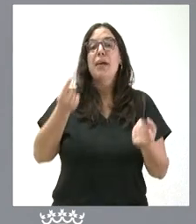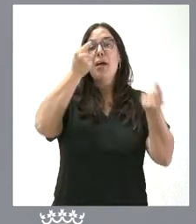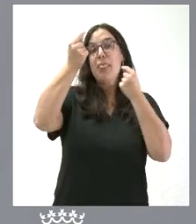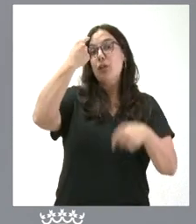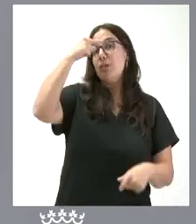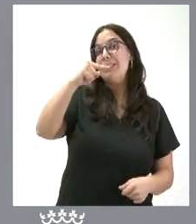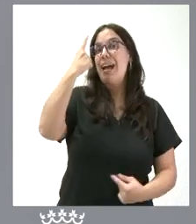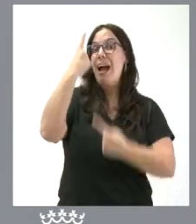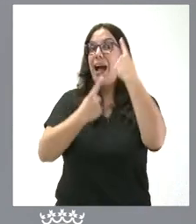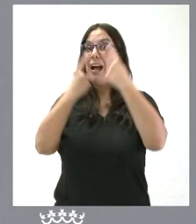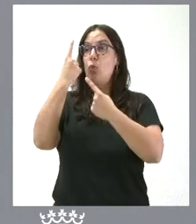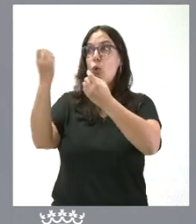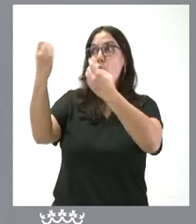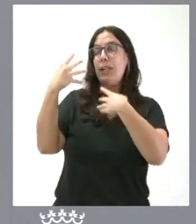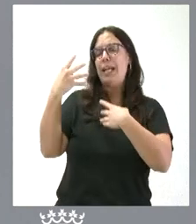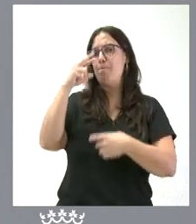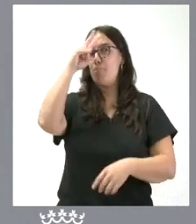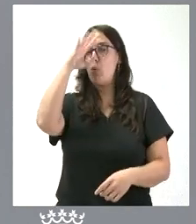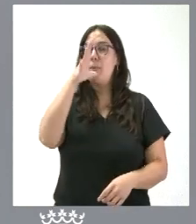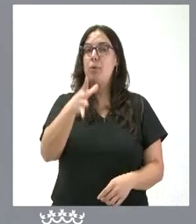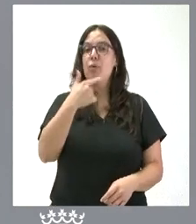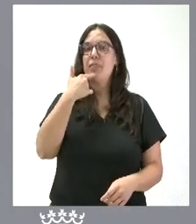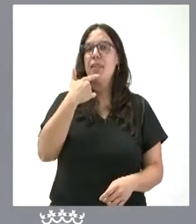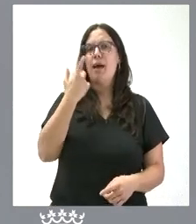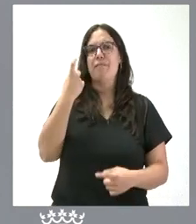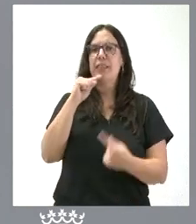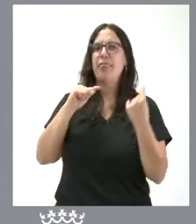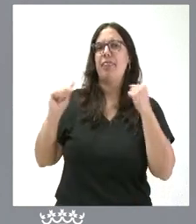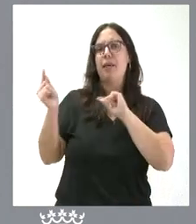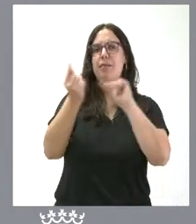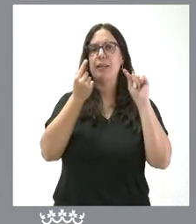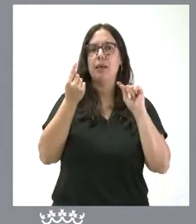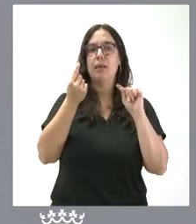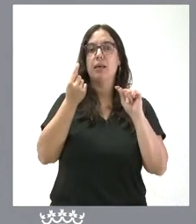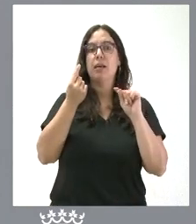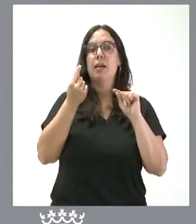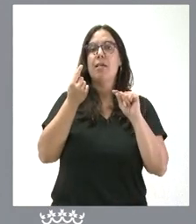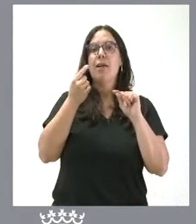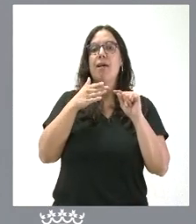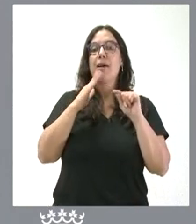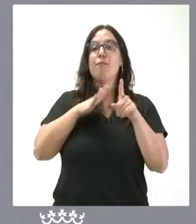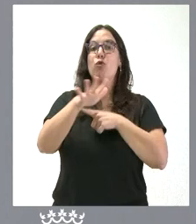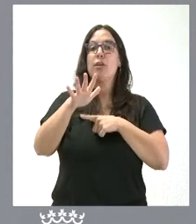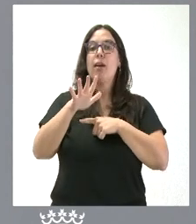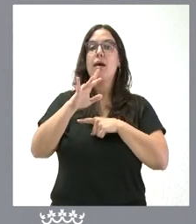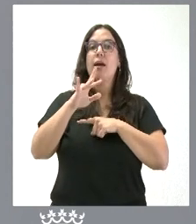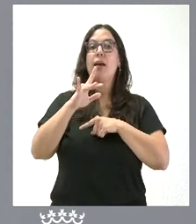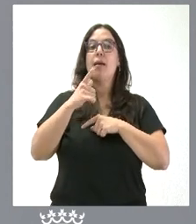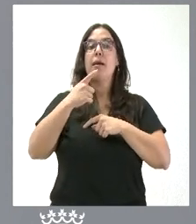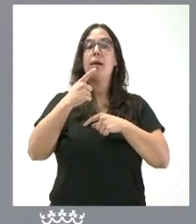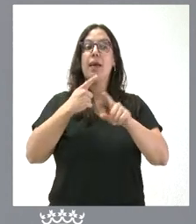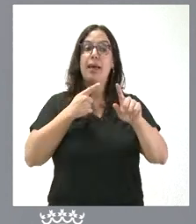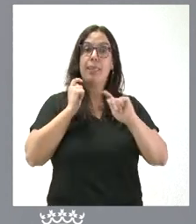algunos elementos que nos preocupan, que es que se pueda debatir para la investidura de un presidente del Gobierno cuestiones que afecten a la